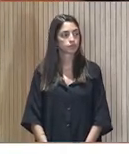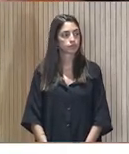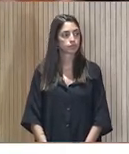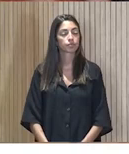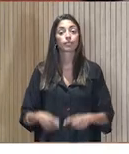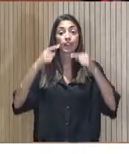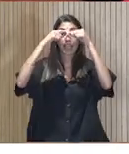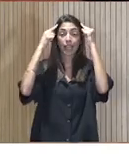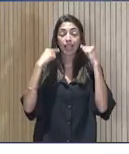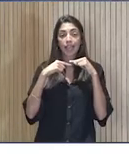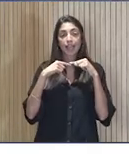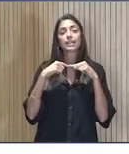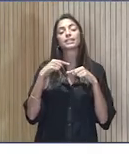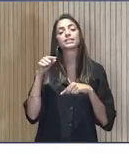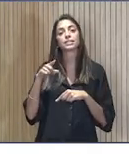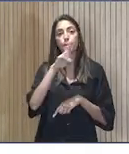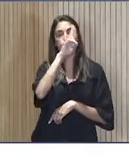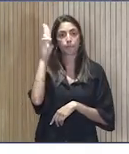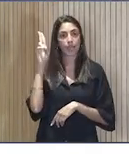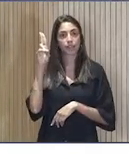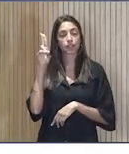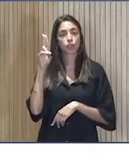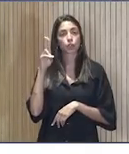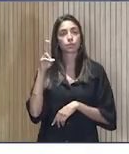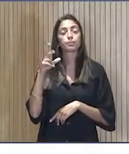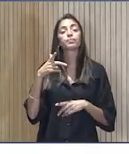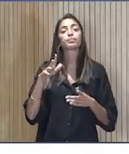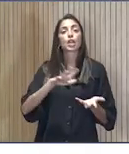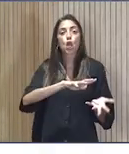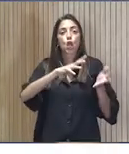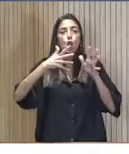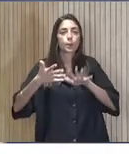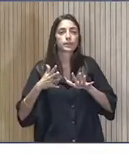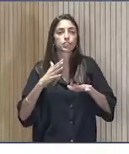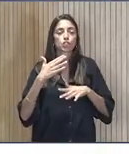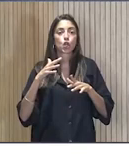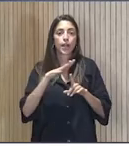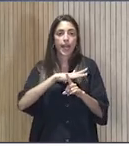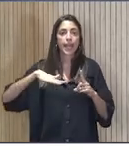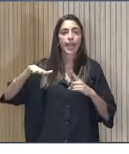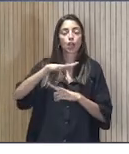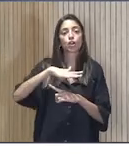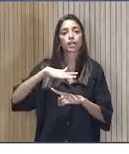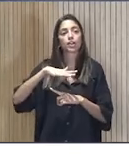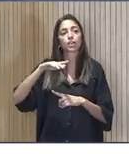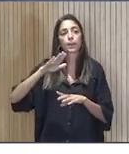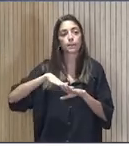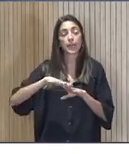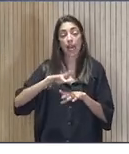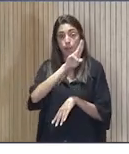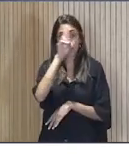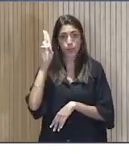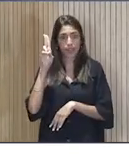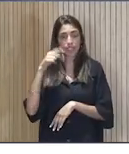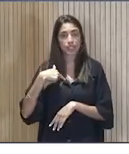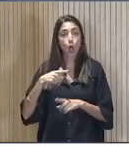Cáritas, diocesana de Madrid por conversión ecológica integral en la acción social de Cáritas, diocesana de Madrid. Su